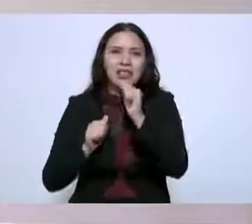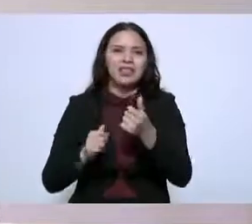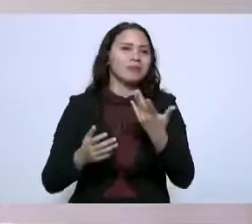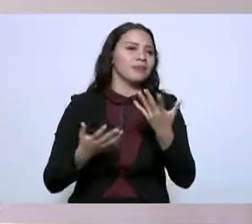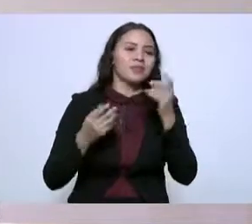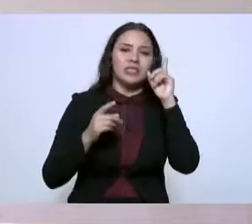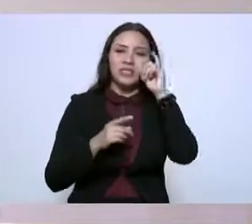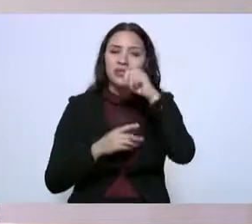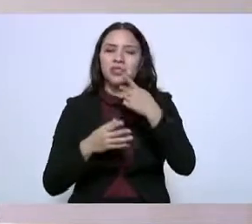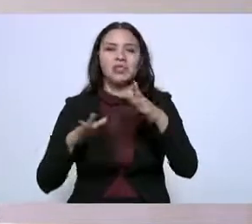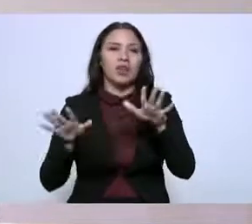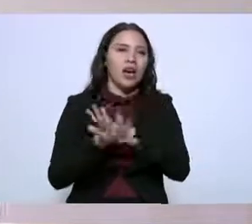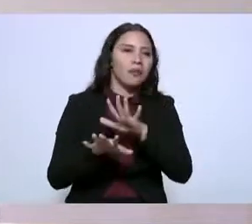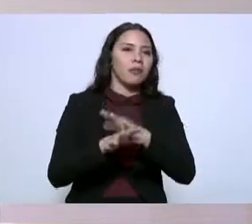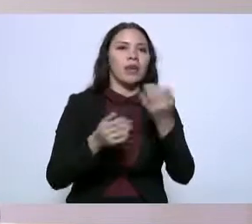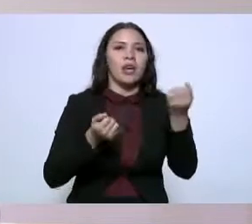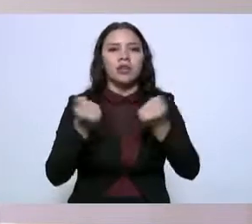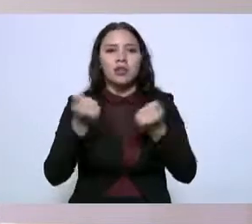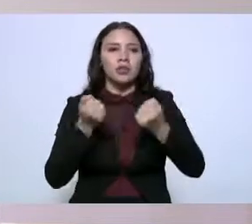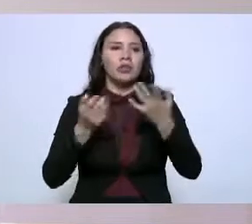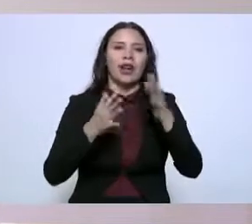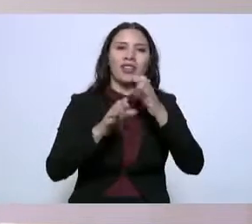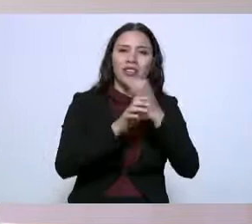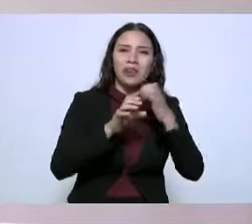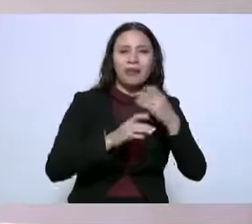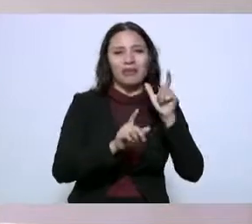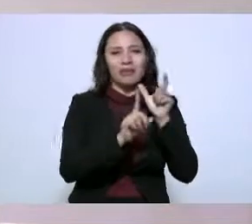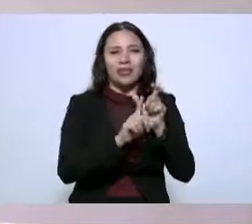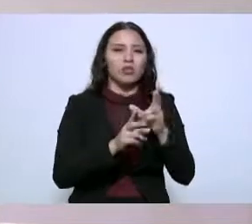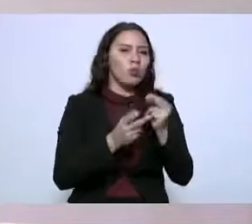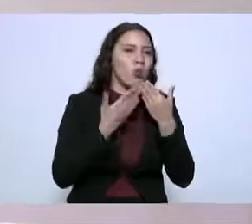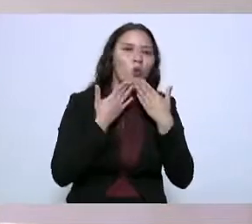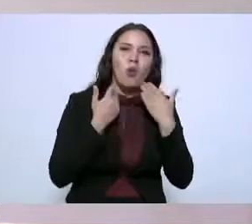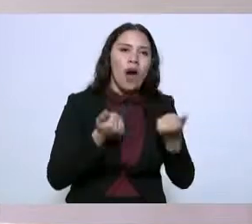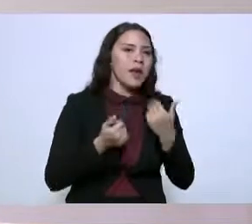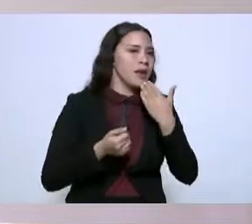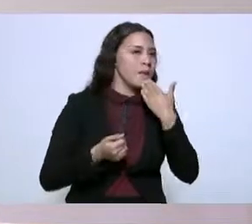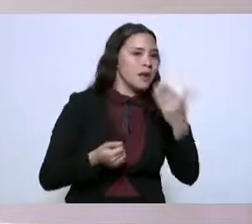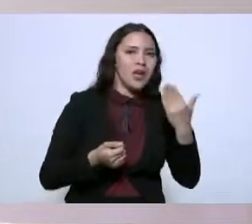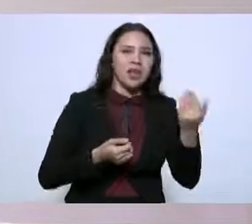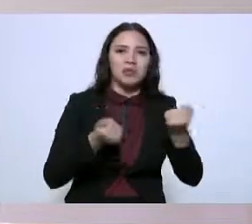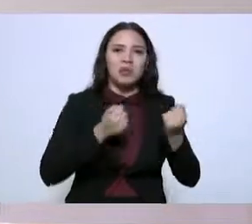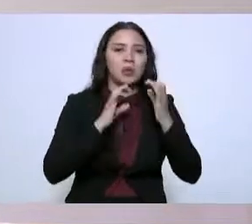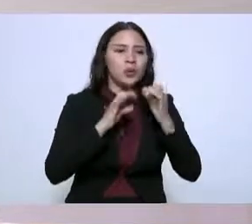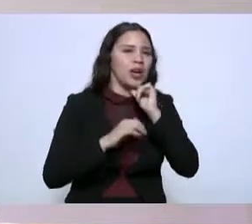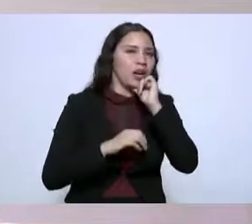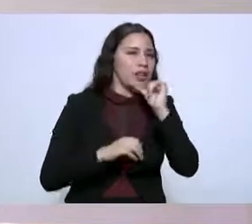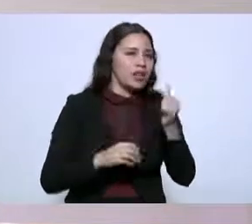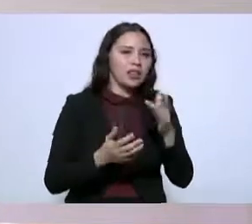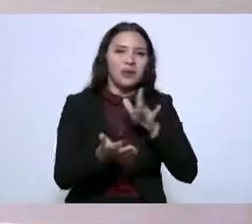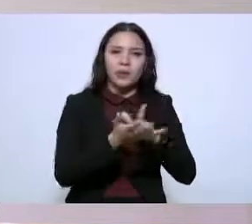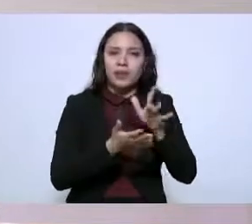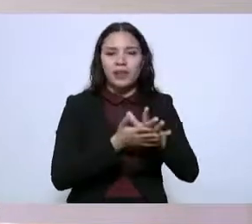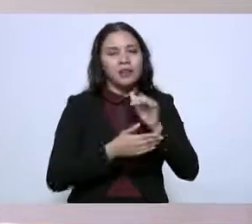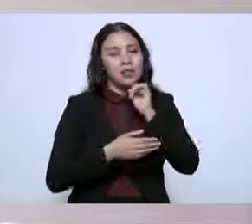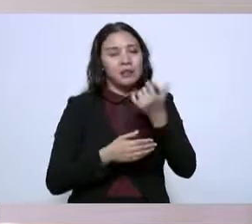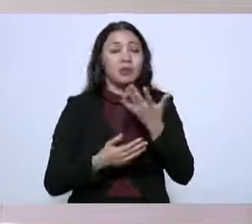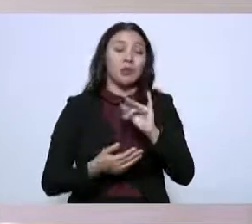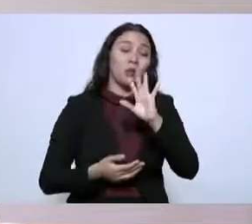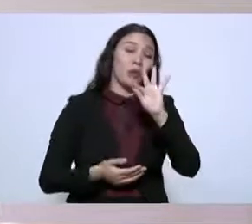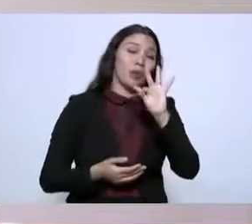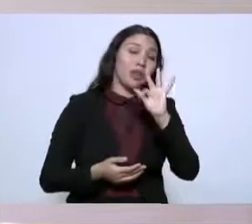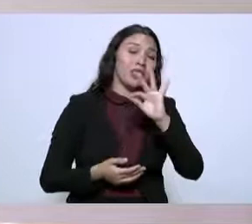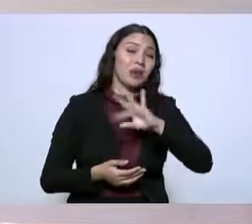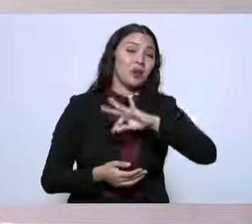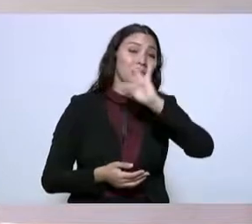movilidad en nuestros equipos de seguridad por falta de tenerlos en operación y tener prácticamente alrededor de un 40 por